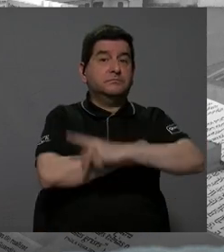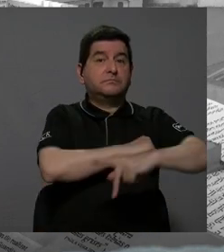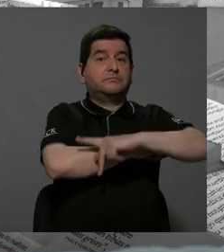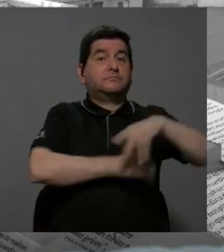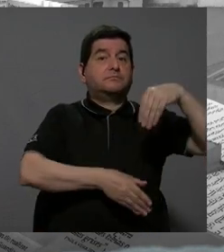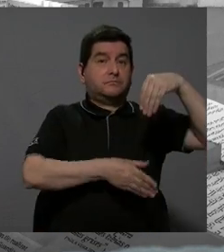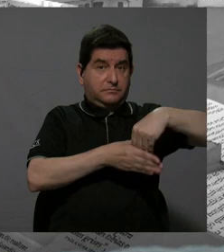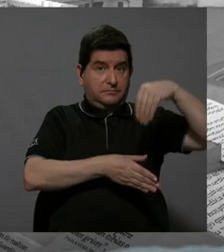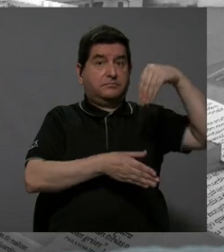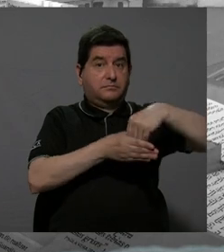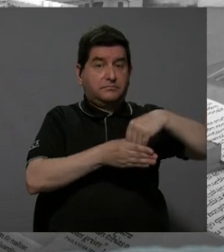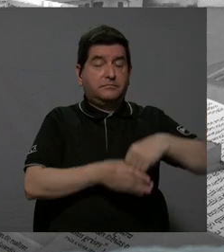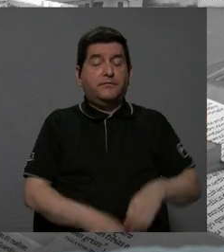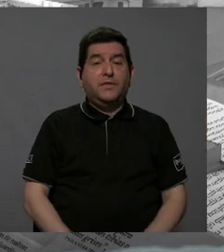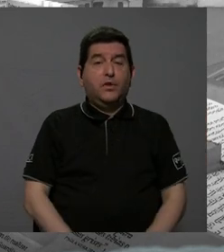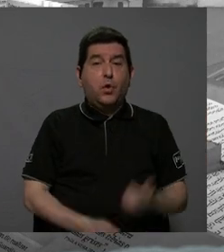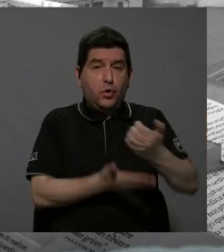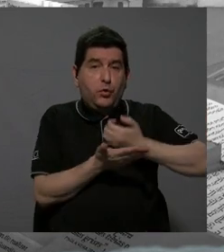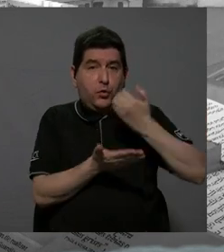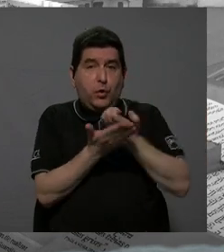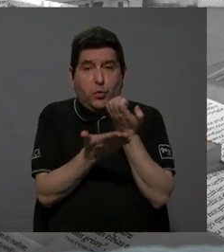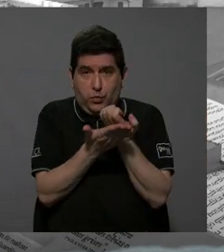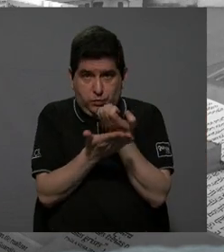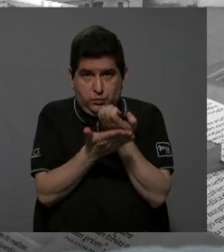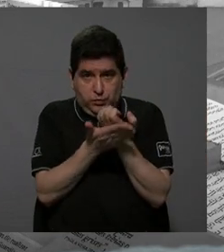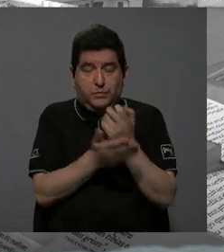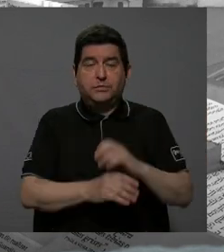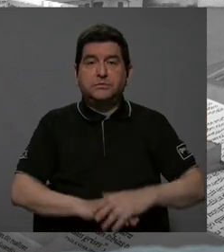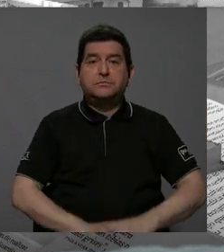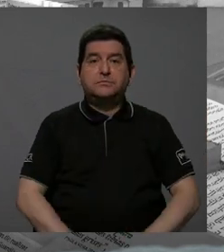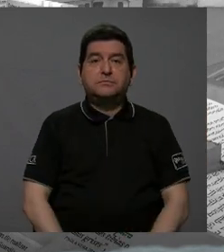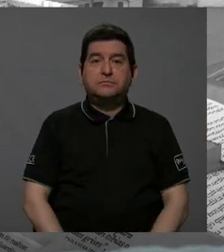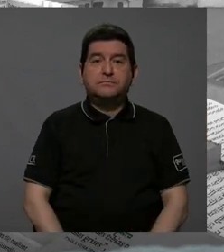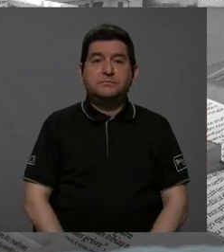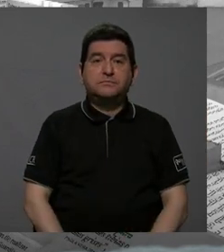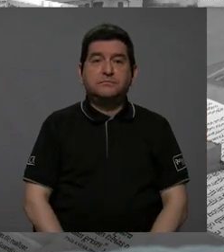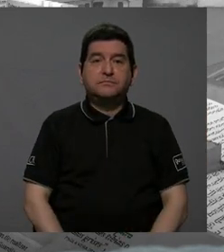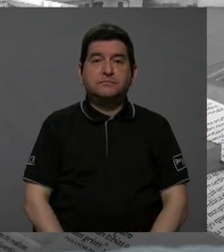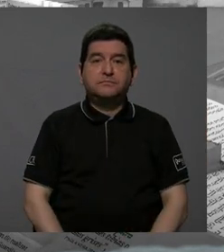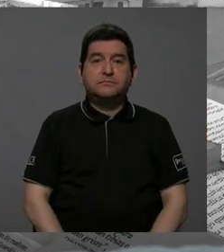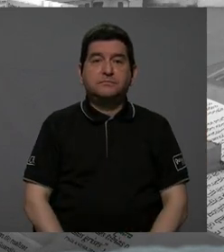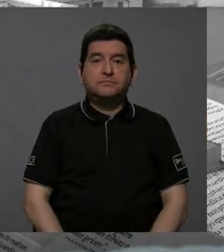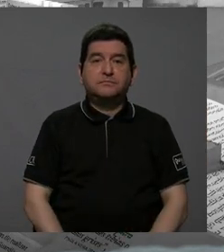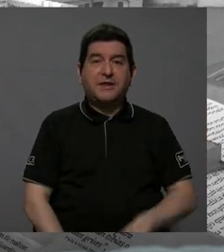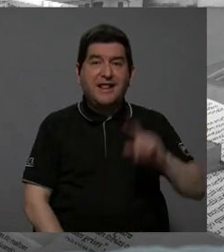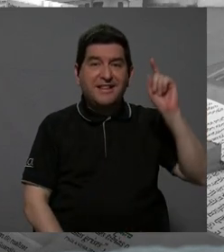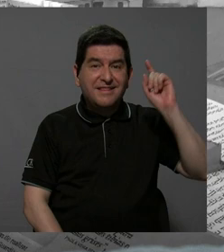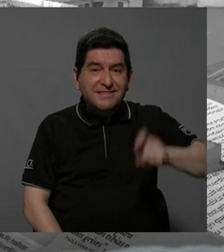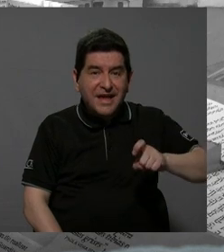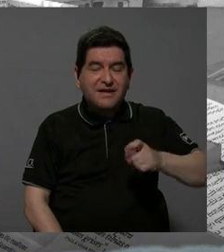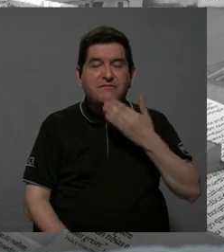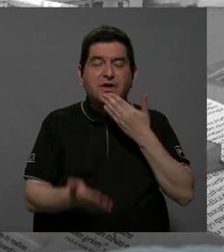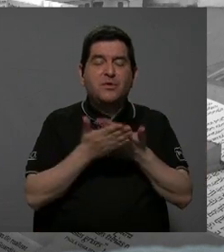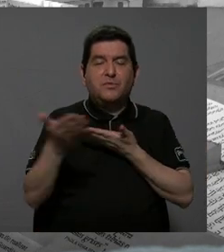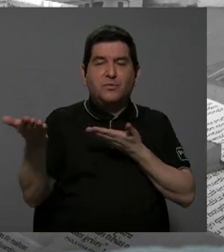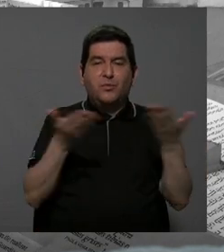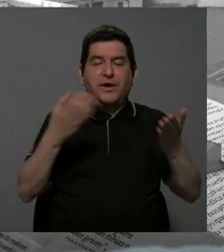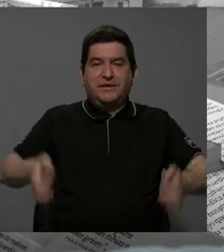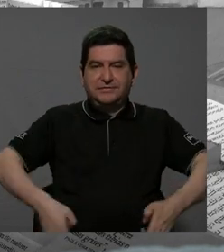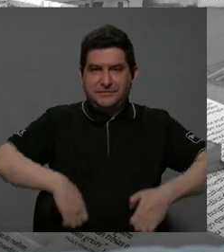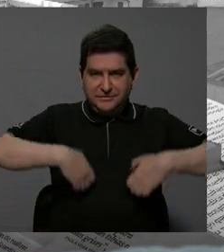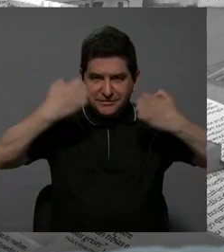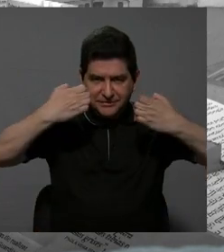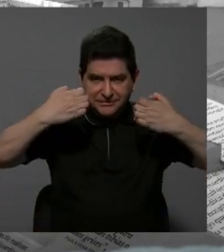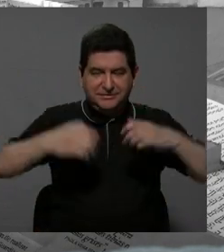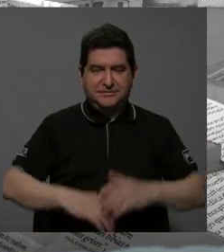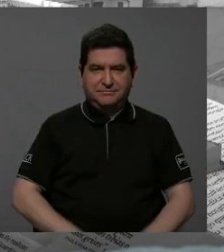invirtió con recursos, etcétera, tiene que existir un buen servicio. ¿Cómo